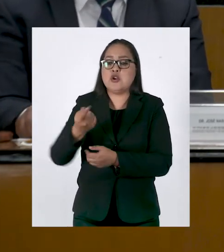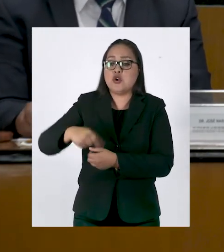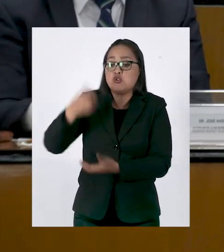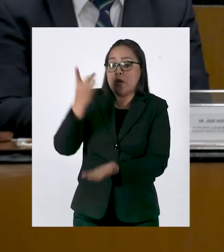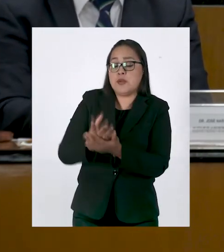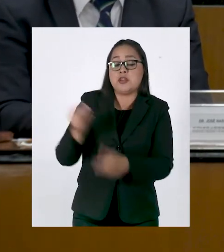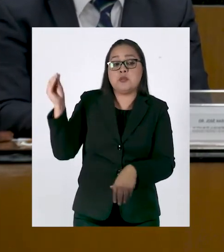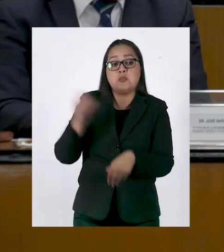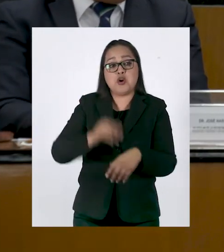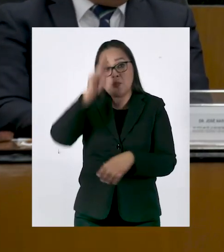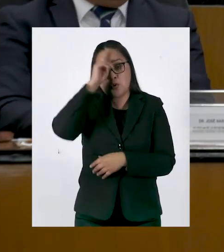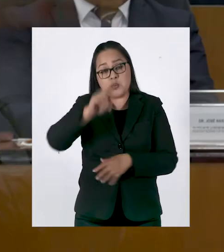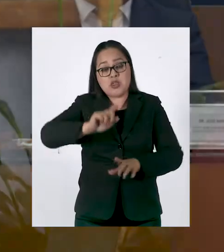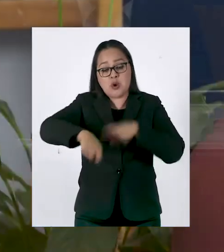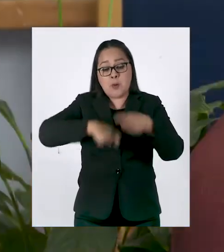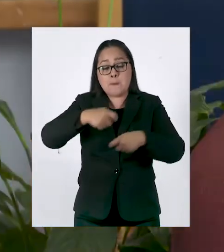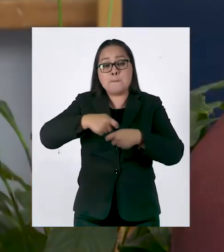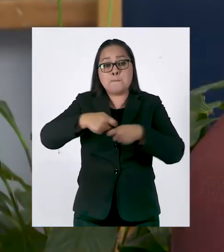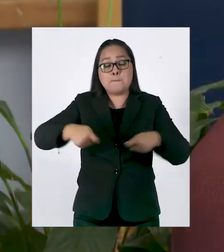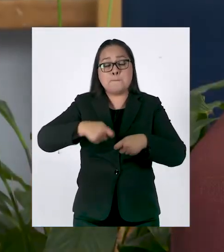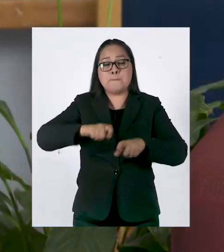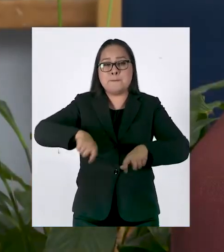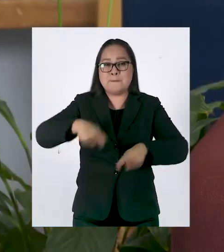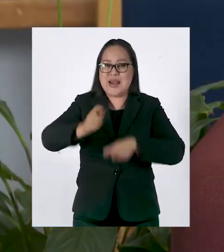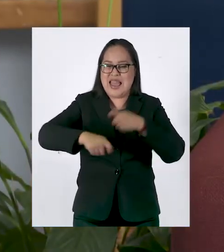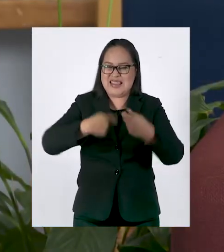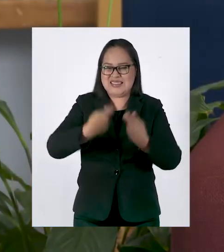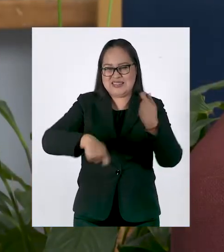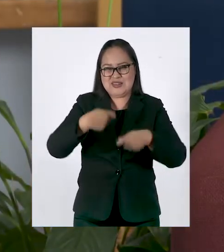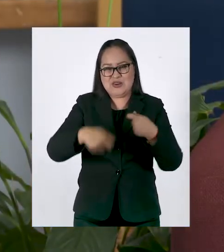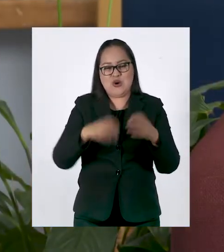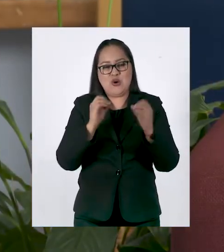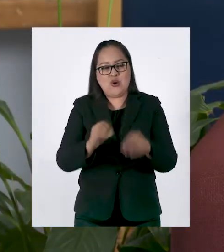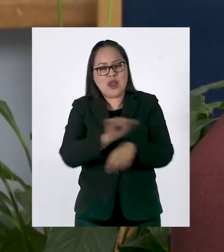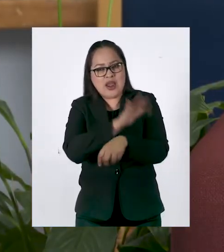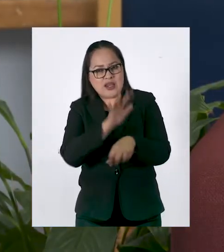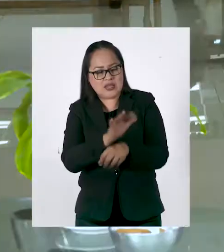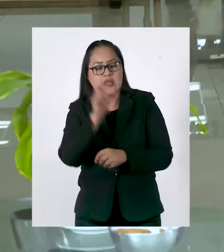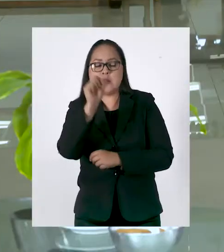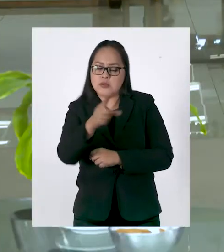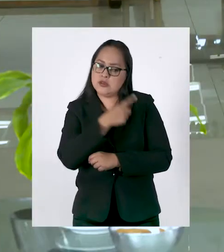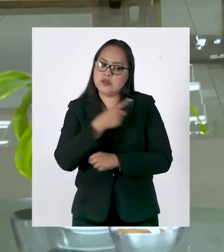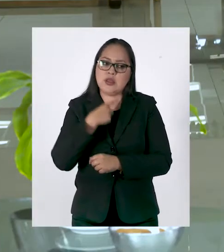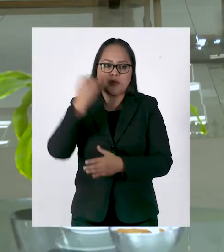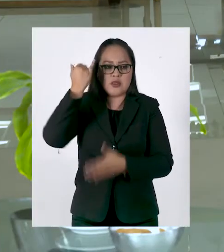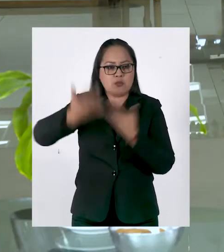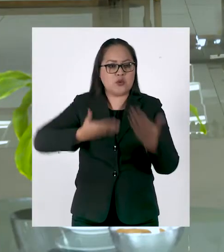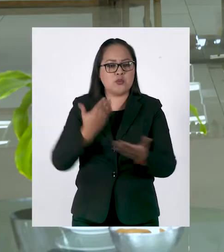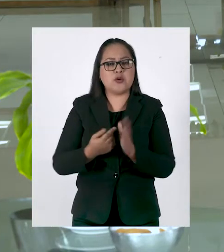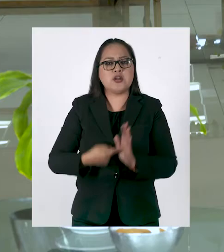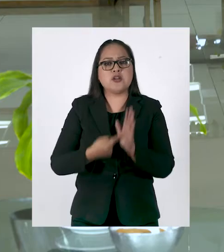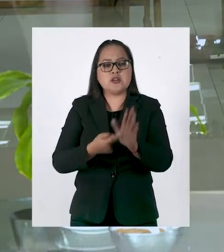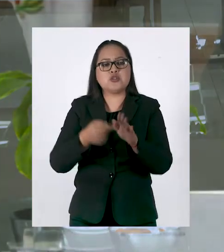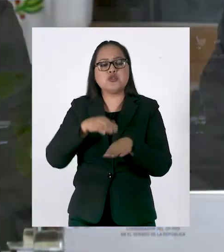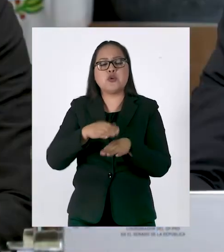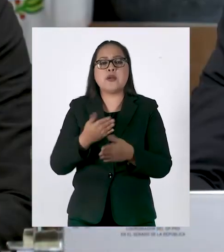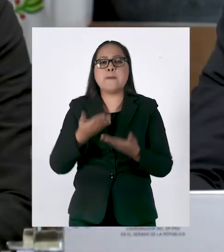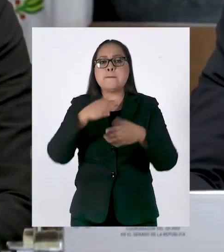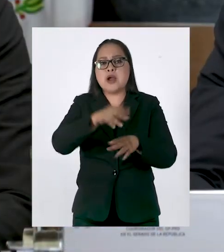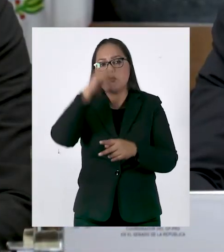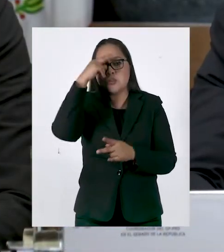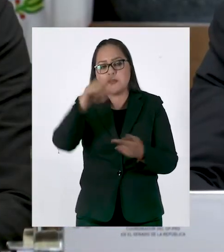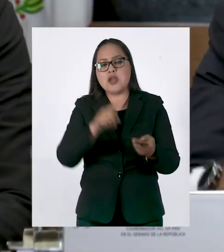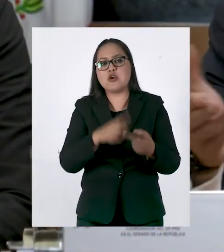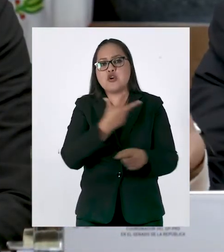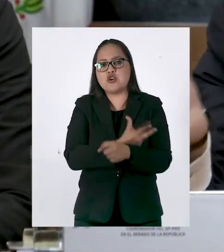iniciativas que tengan que ver con una agenda verde, que no quede en la prohibición de las bolsas de plástico, entre otras cosas, que tiene que ver también con la energía